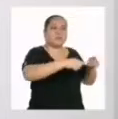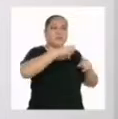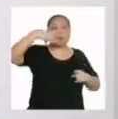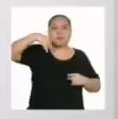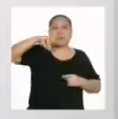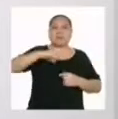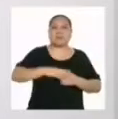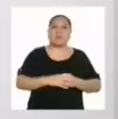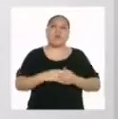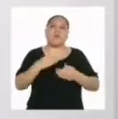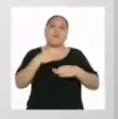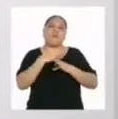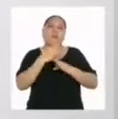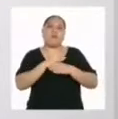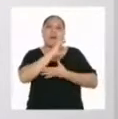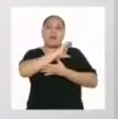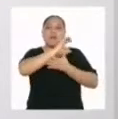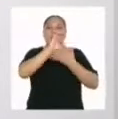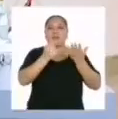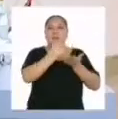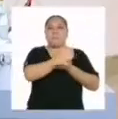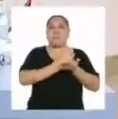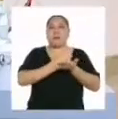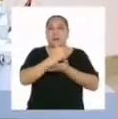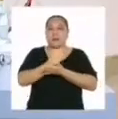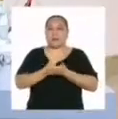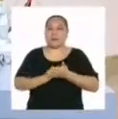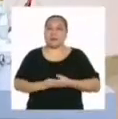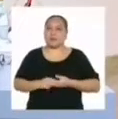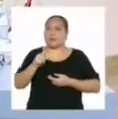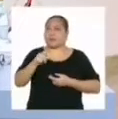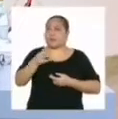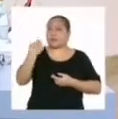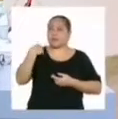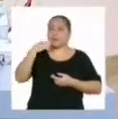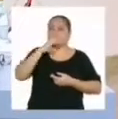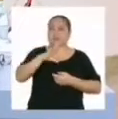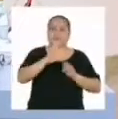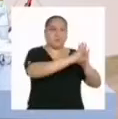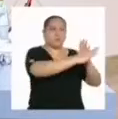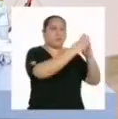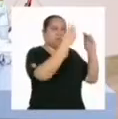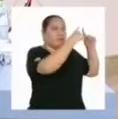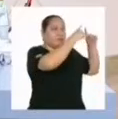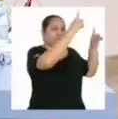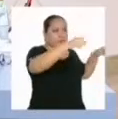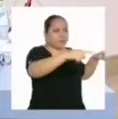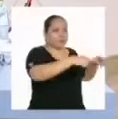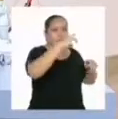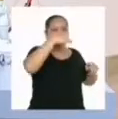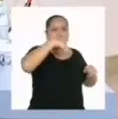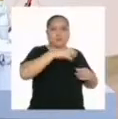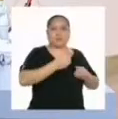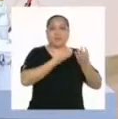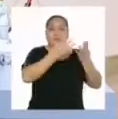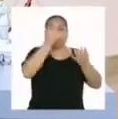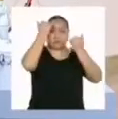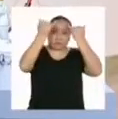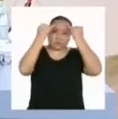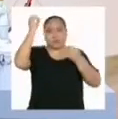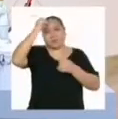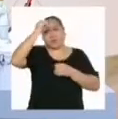tipos, características y partes. Al inicio dijimos que un periódico mural servía para comunicar ideas,